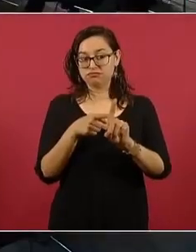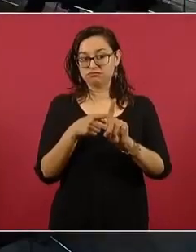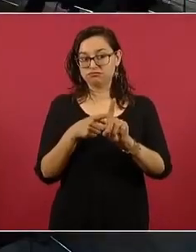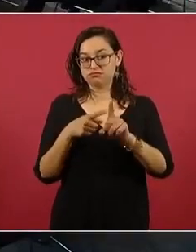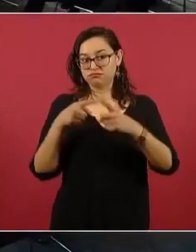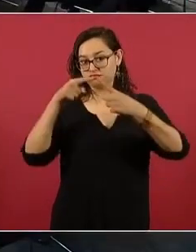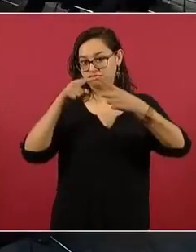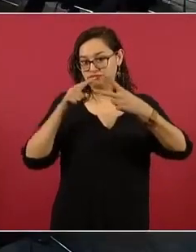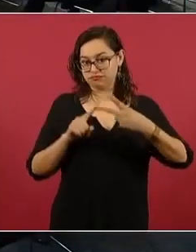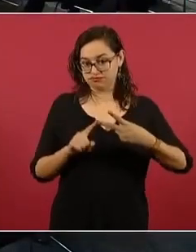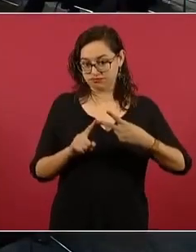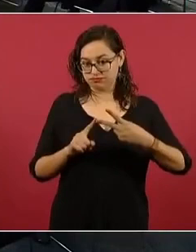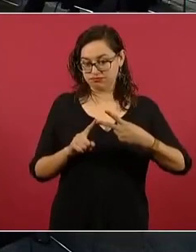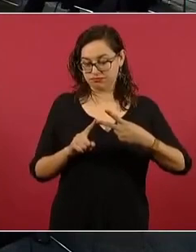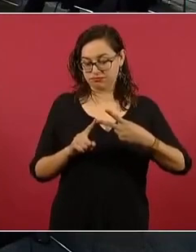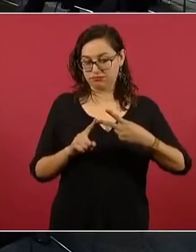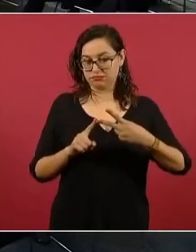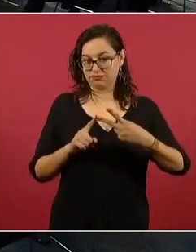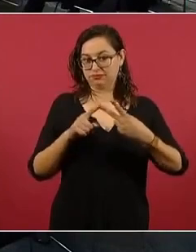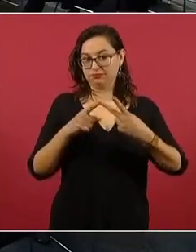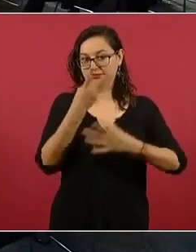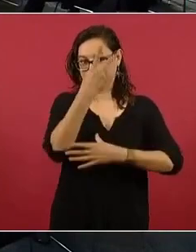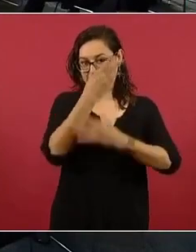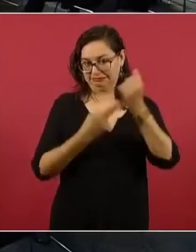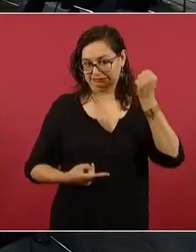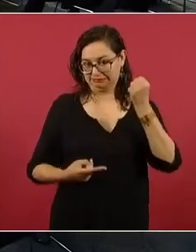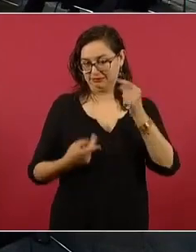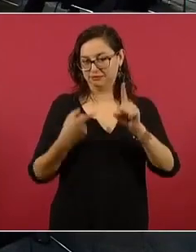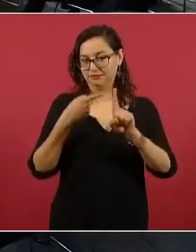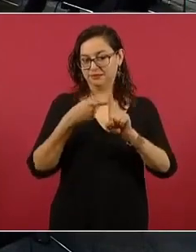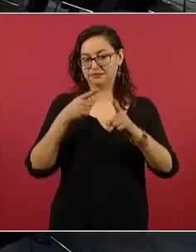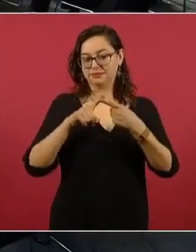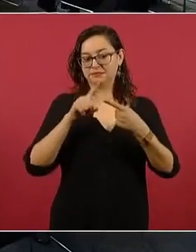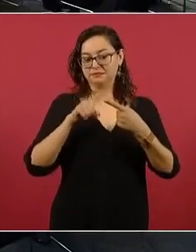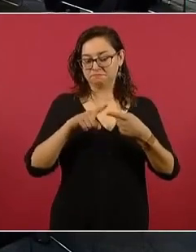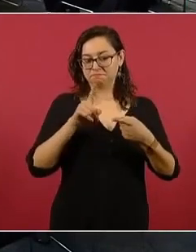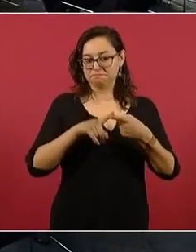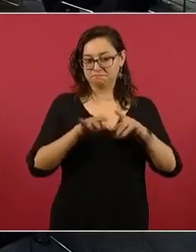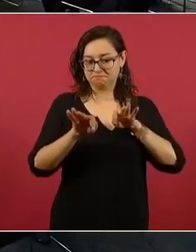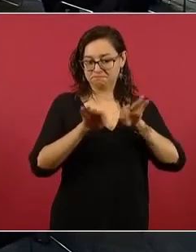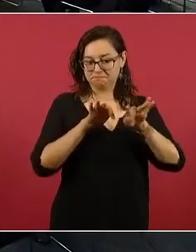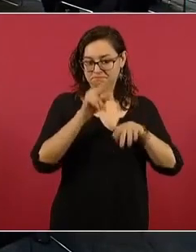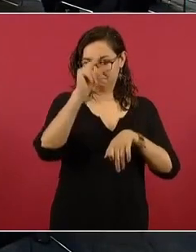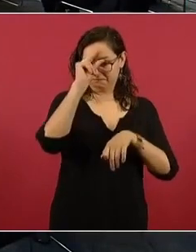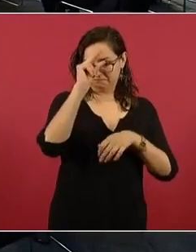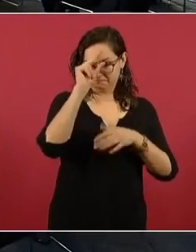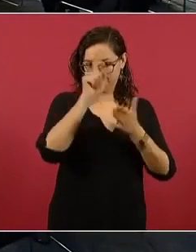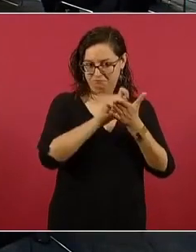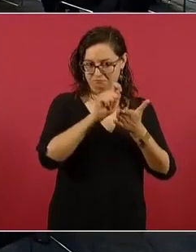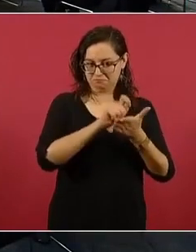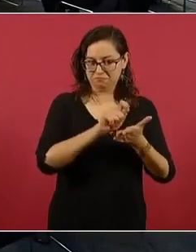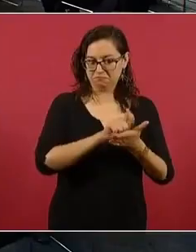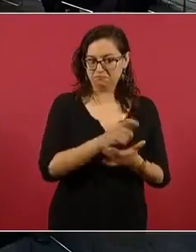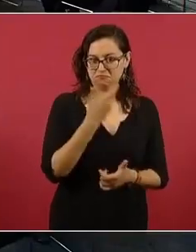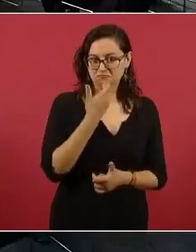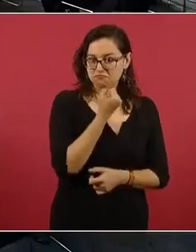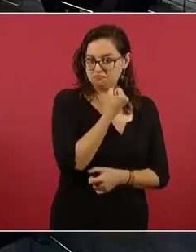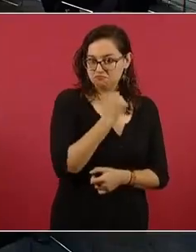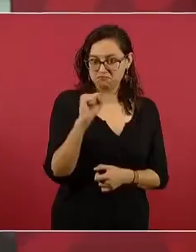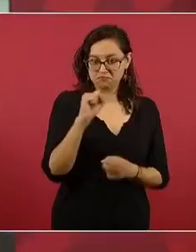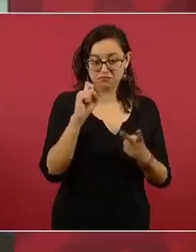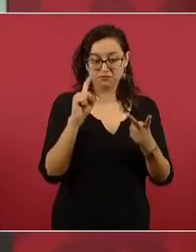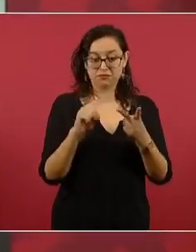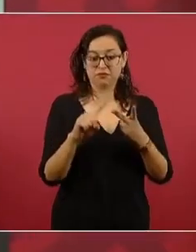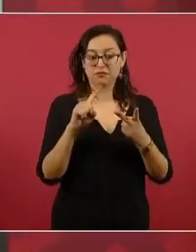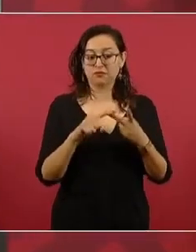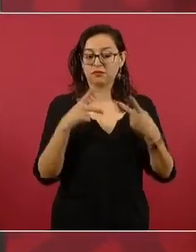el trabajo intelectual y el amor a